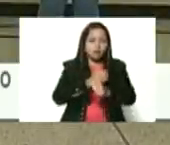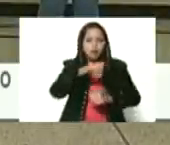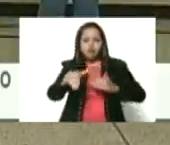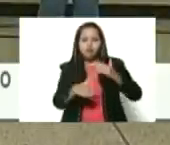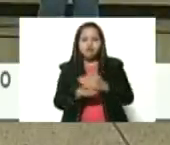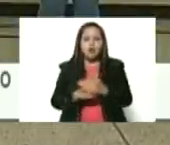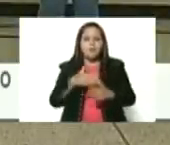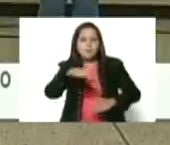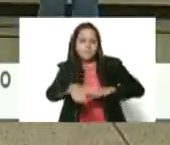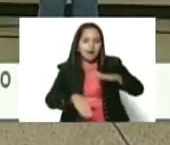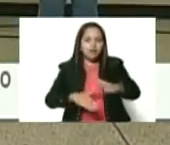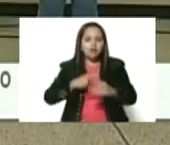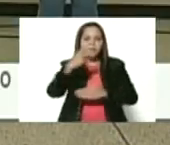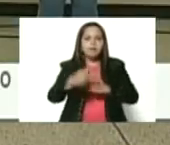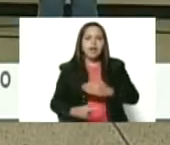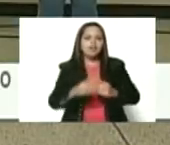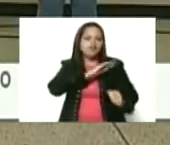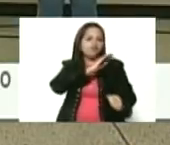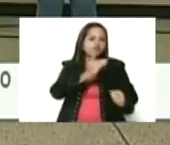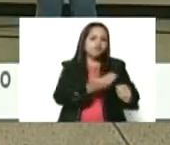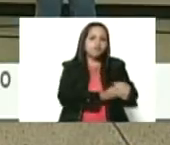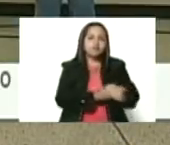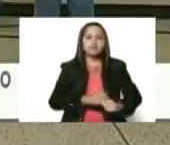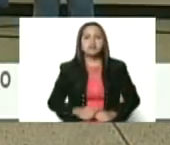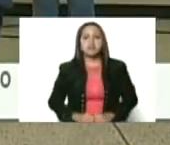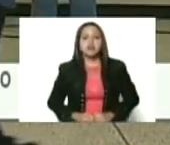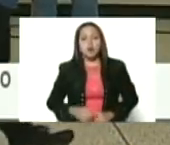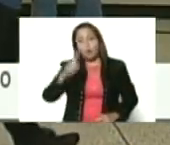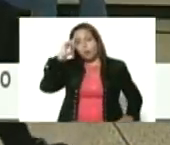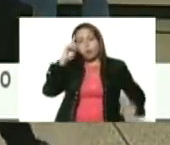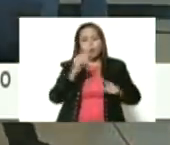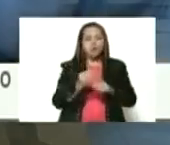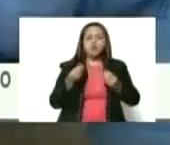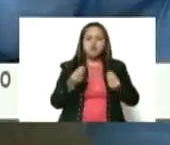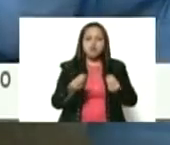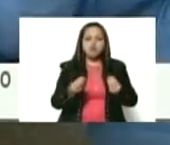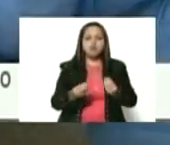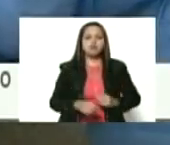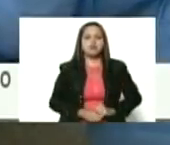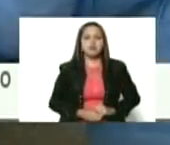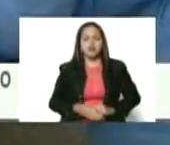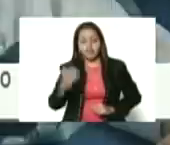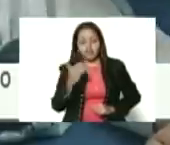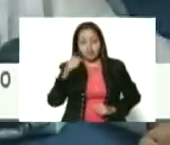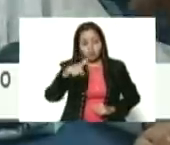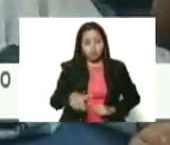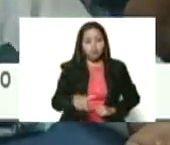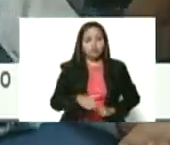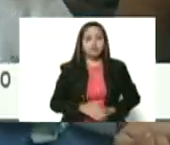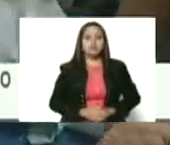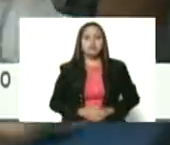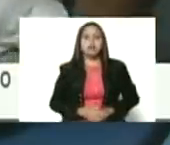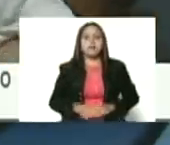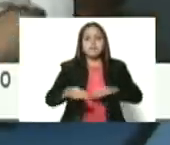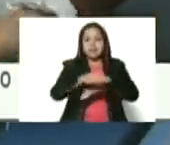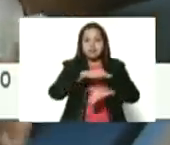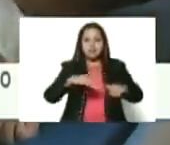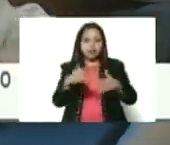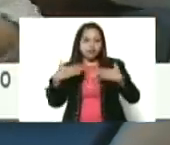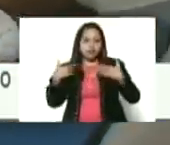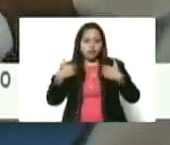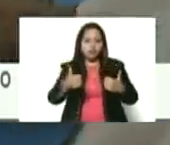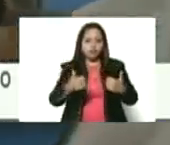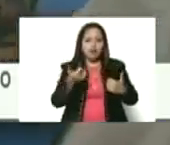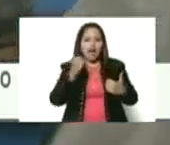los pasos del plan de fortalecimiento y una de las razones por las cuales nos vinimos hoy acá es porque el Ministerio de Salud